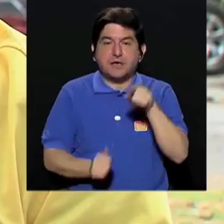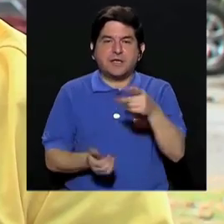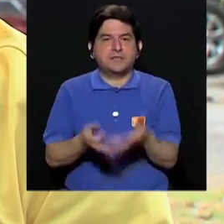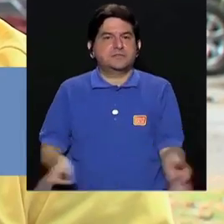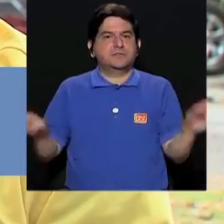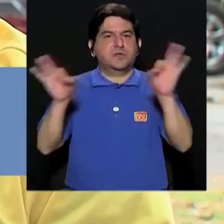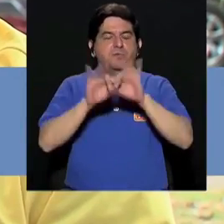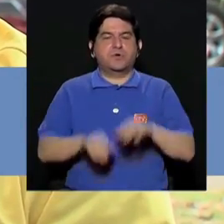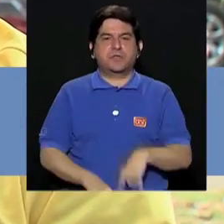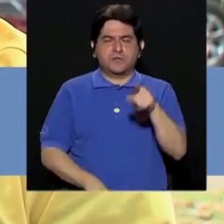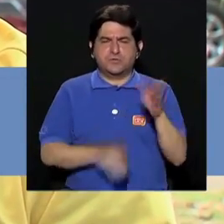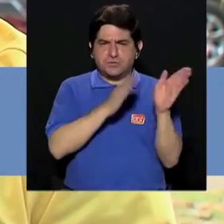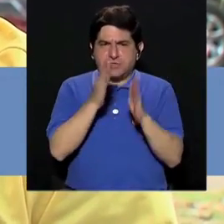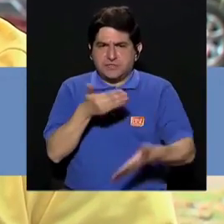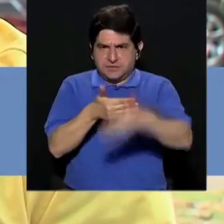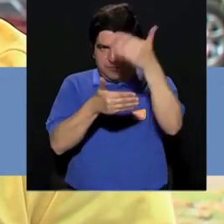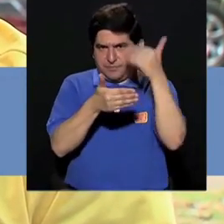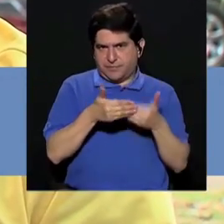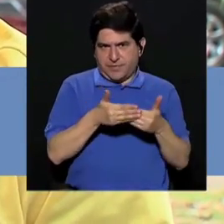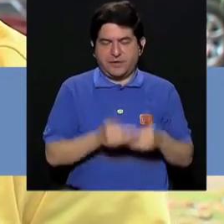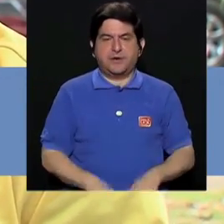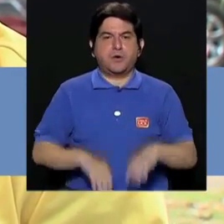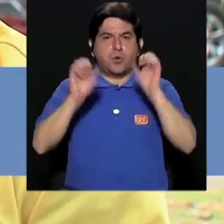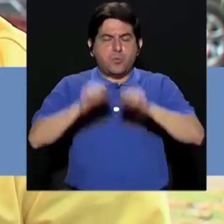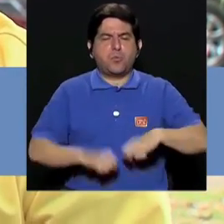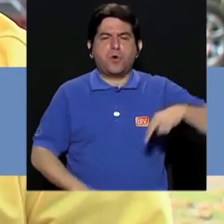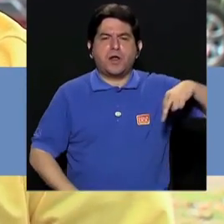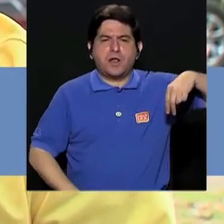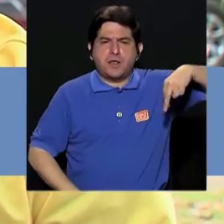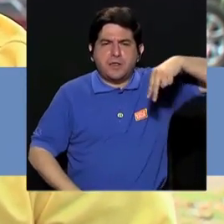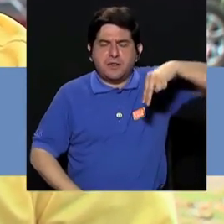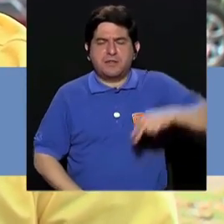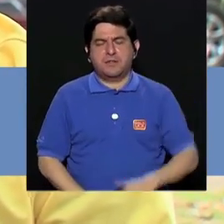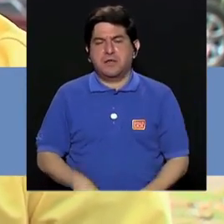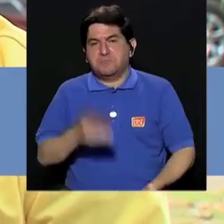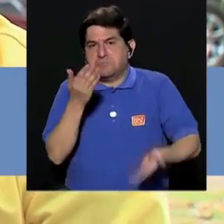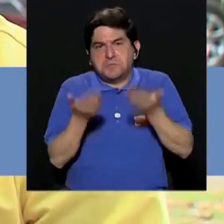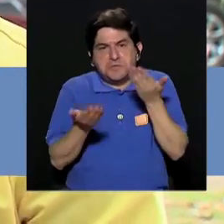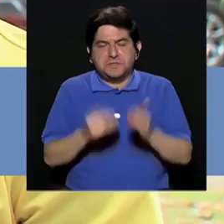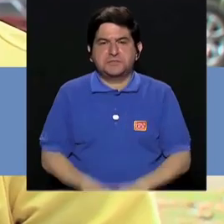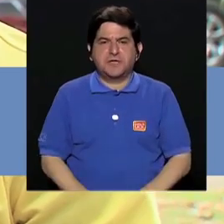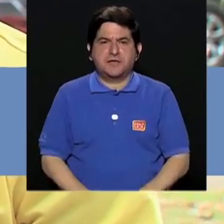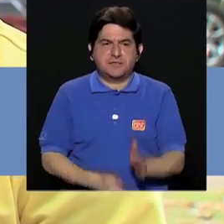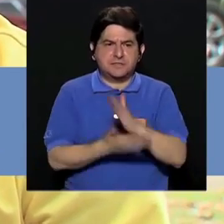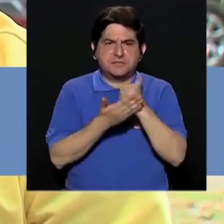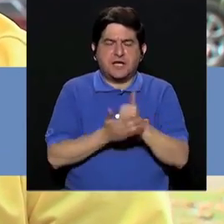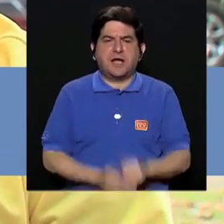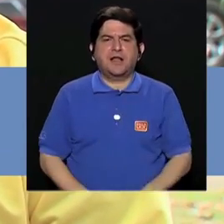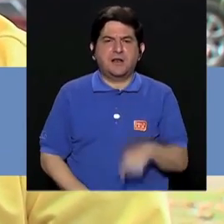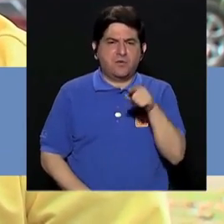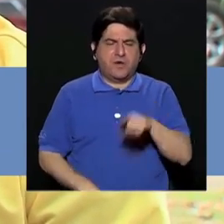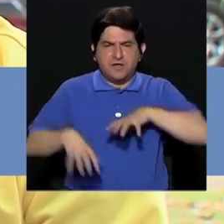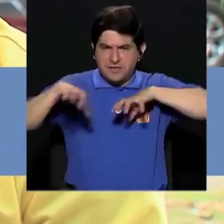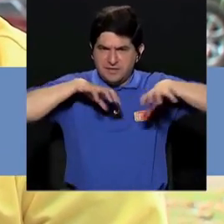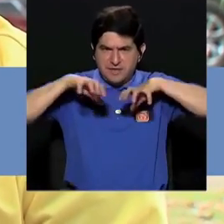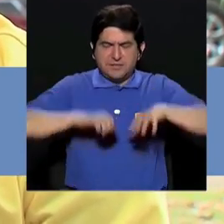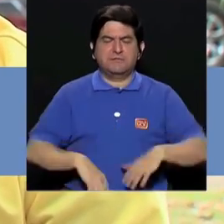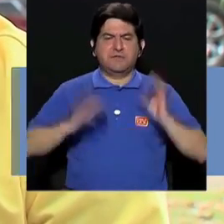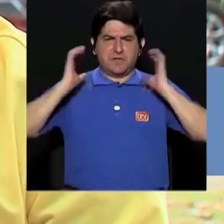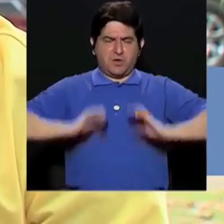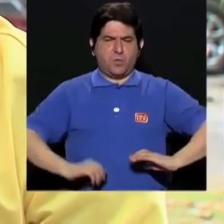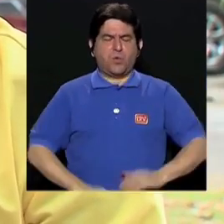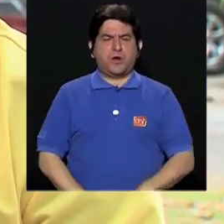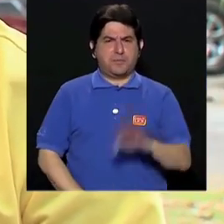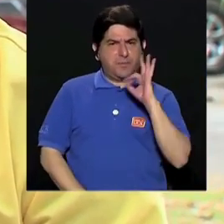rutina de ejercicio es importante que usted realice un adecuado calentamiento. Puede hacerlo trotando o caminando, haciendo un poquito de jumping jacks